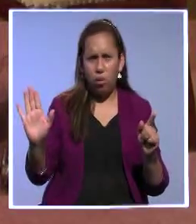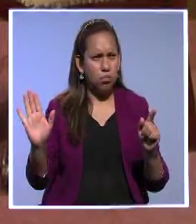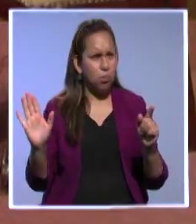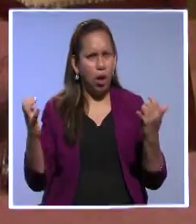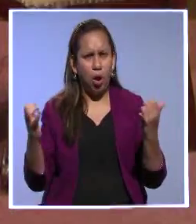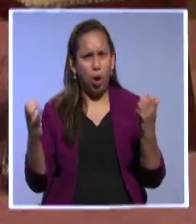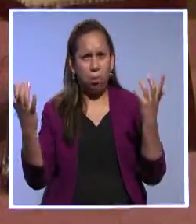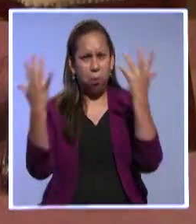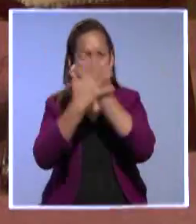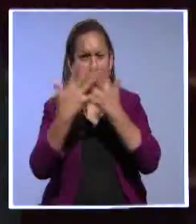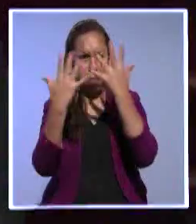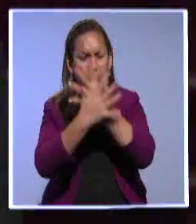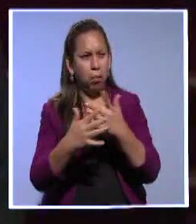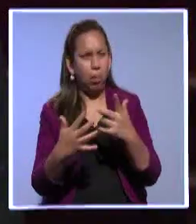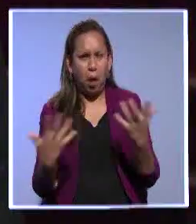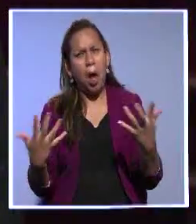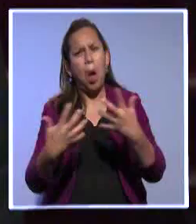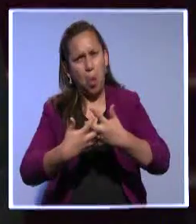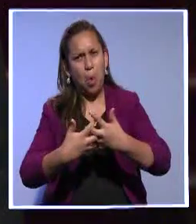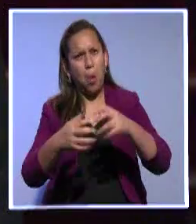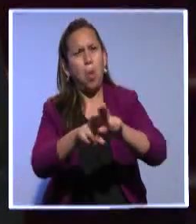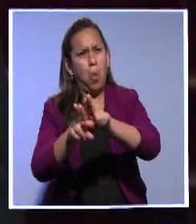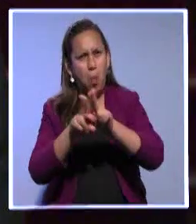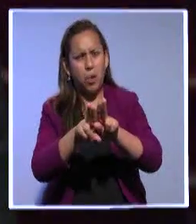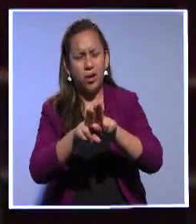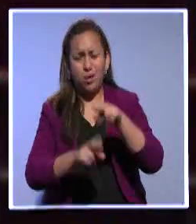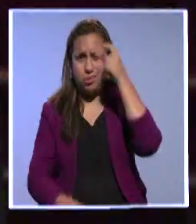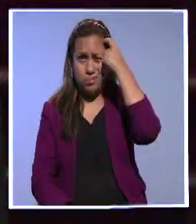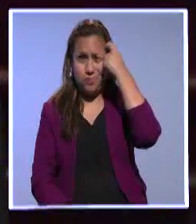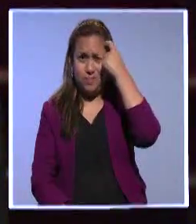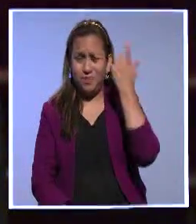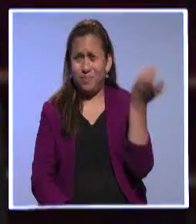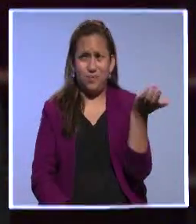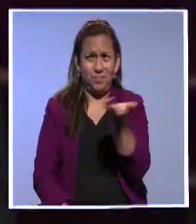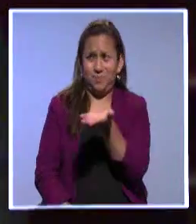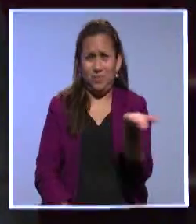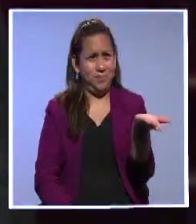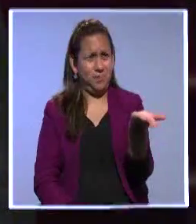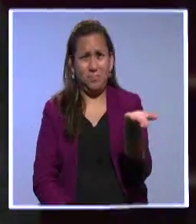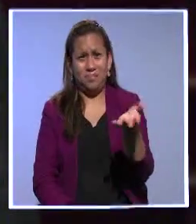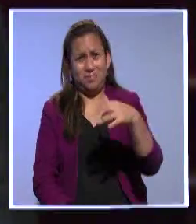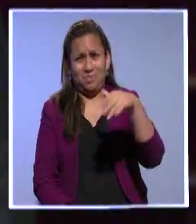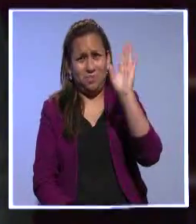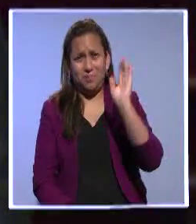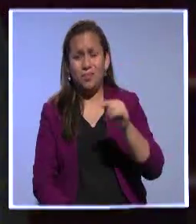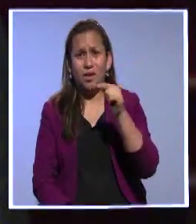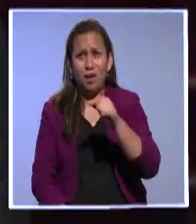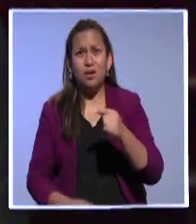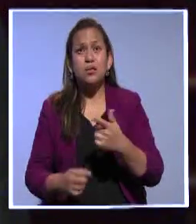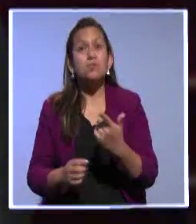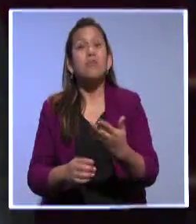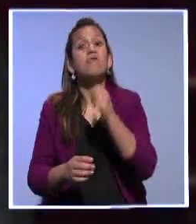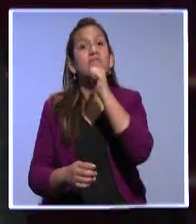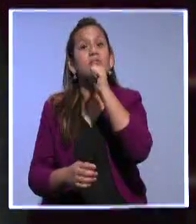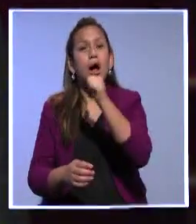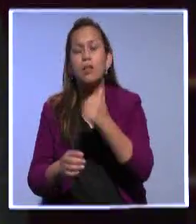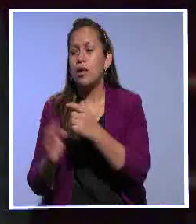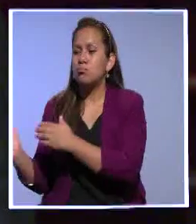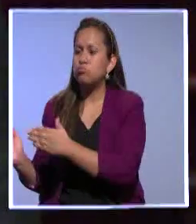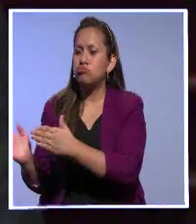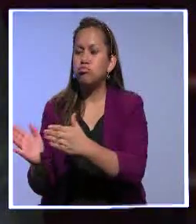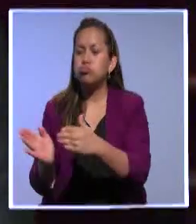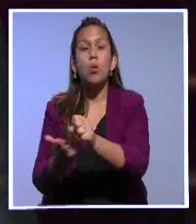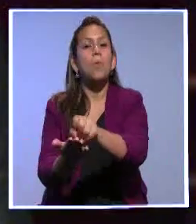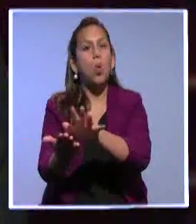hoy confluyen en una lista. Y yo diría, lamentablemente todas las candidaturas de oposición se han olvidado de construir un programa de gobierno y lo único